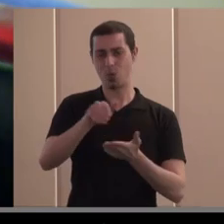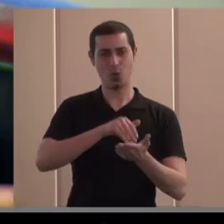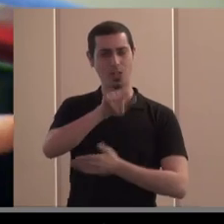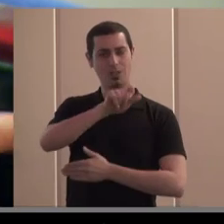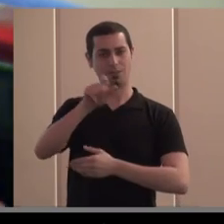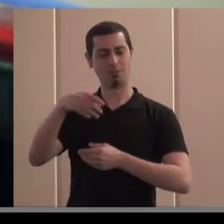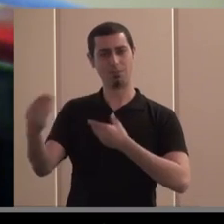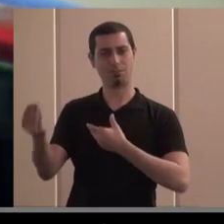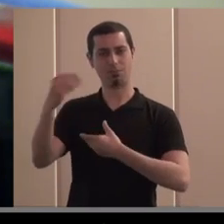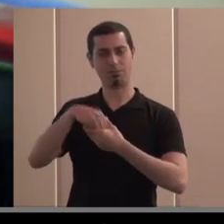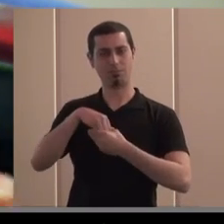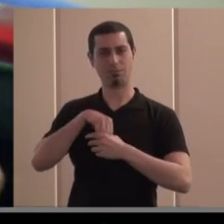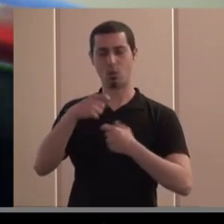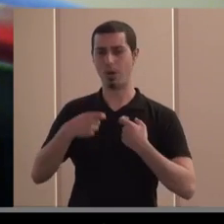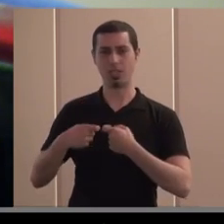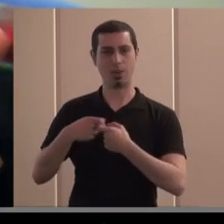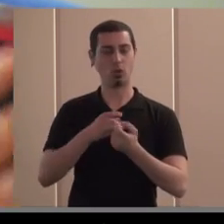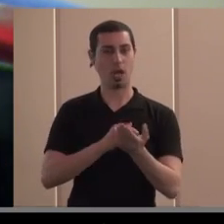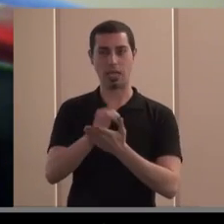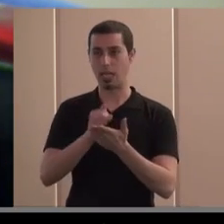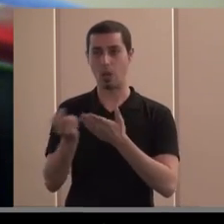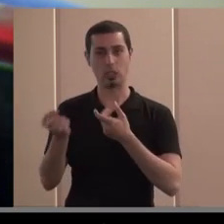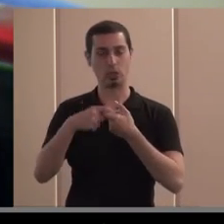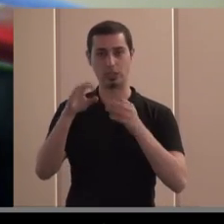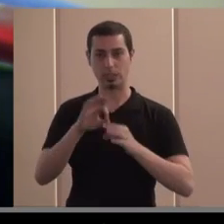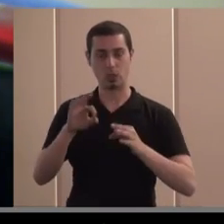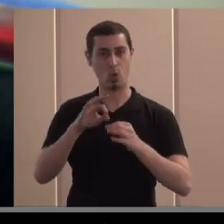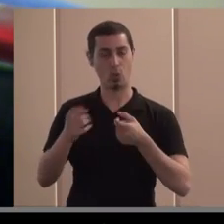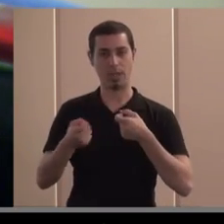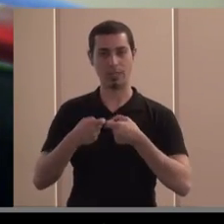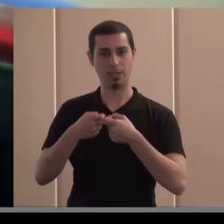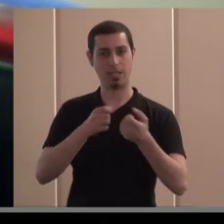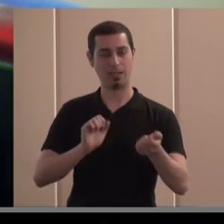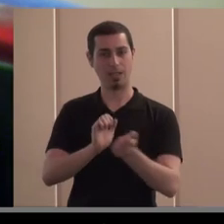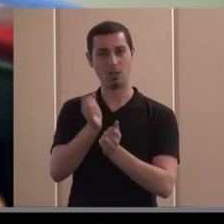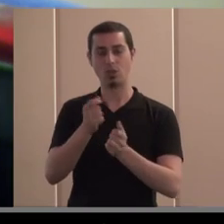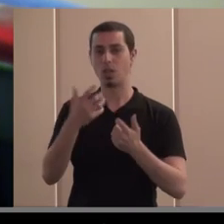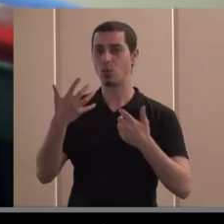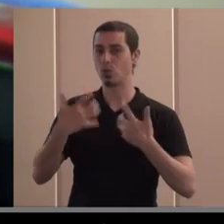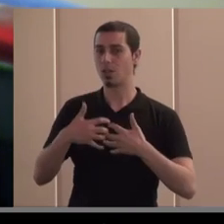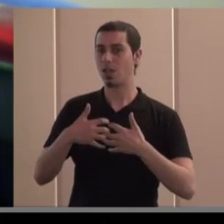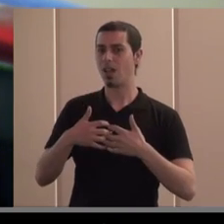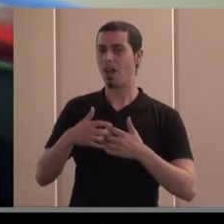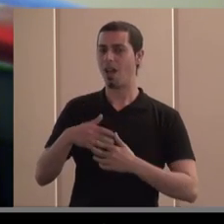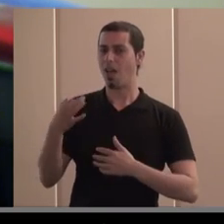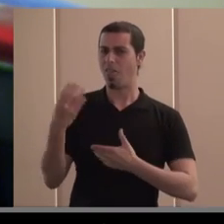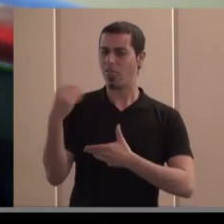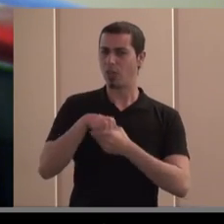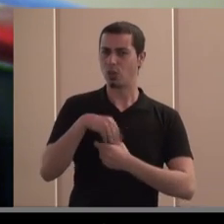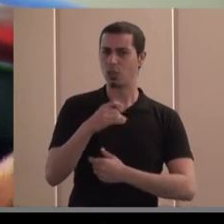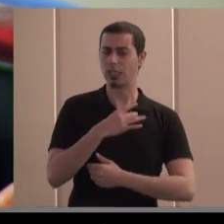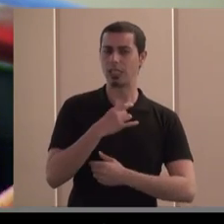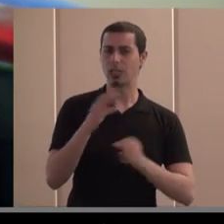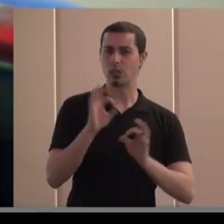cooperativas agrarias que no son socios o de las cooperativas de crédito industriales que no haya también unos sindicatos del tercer sector